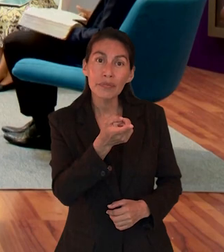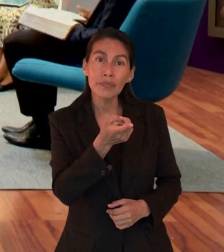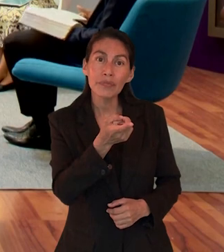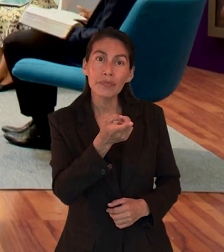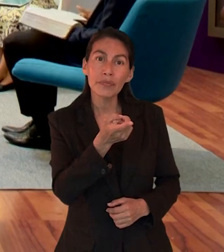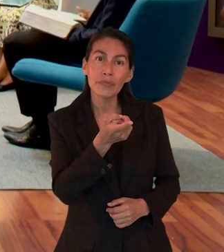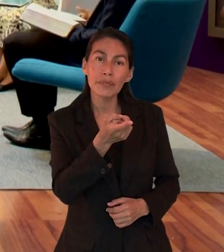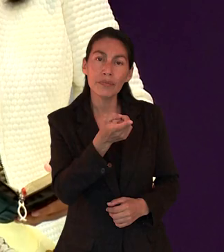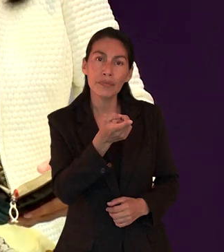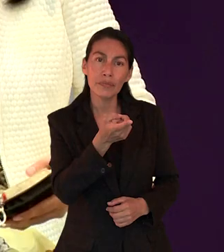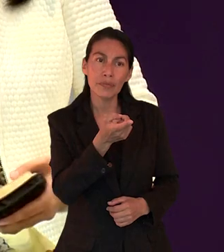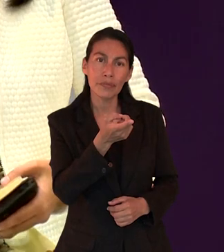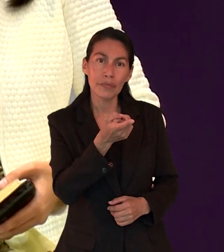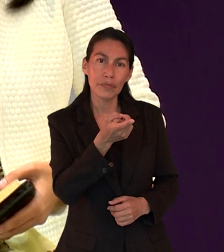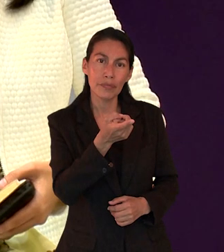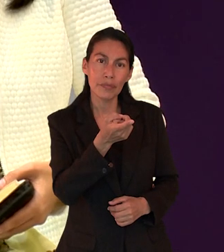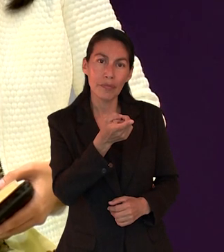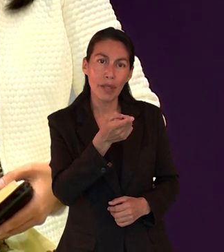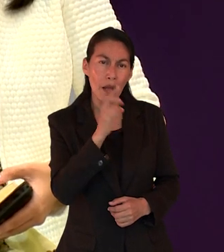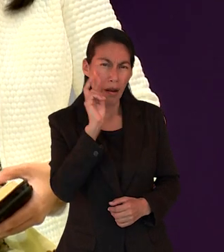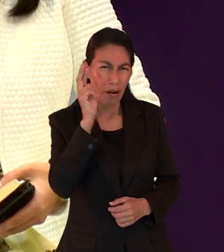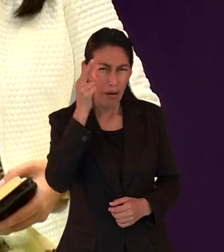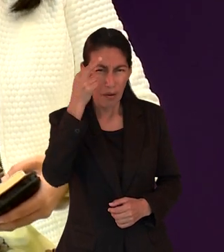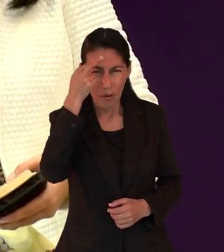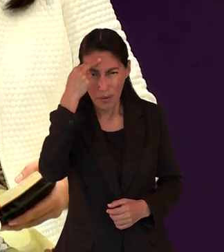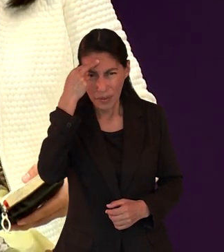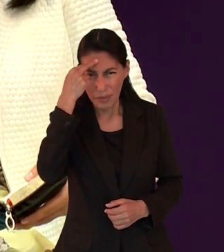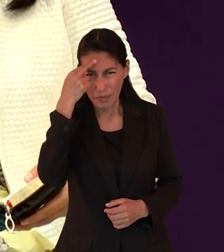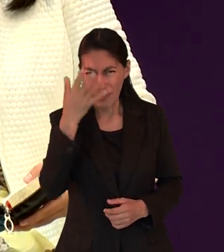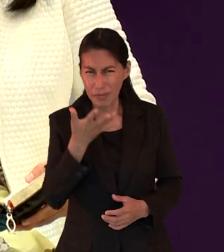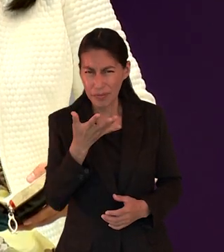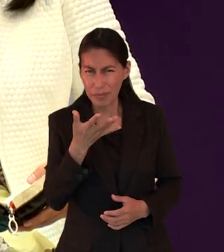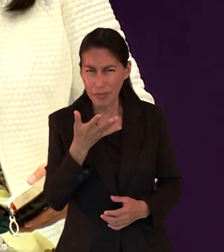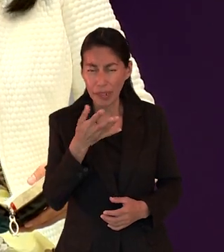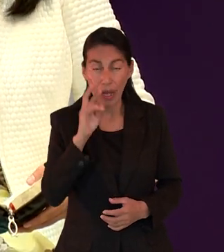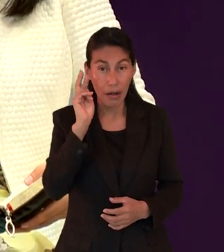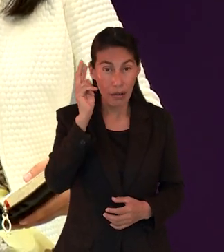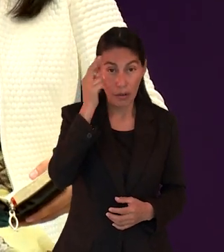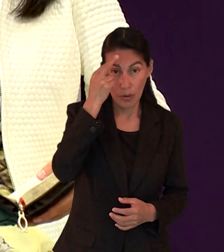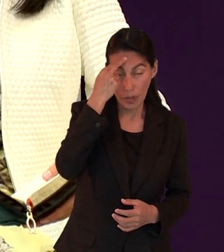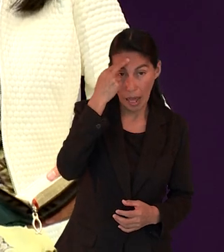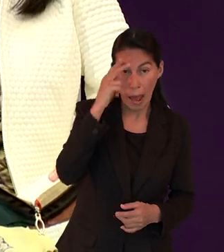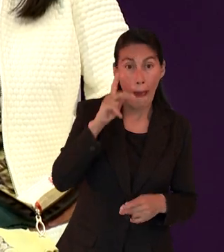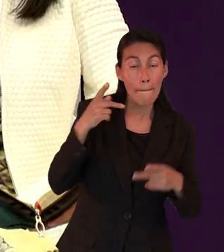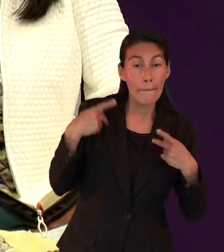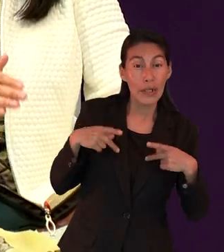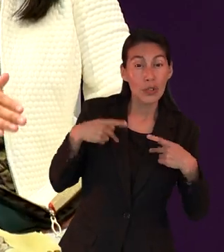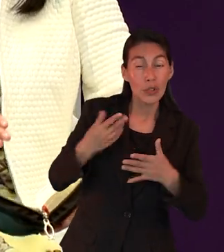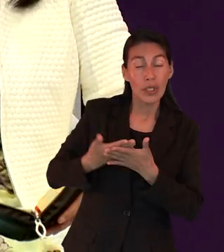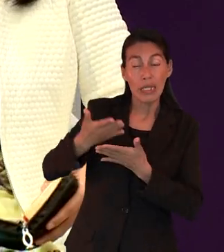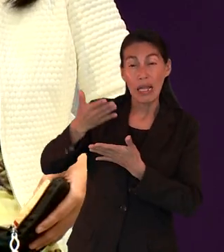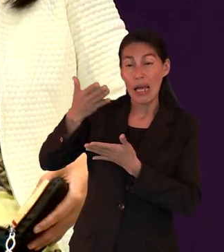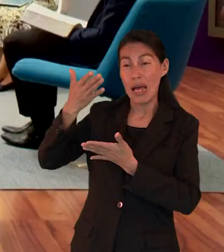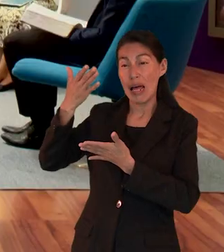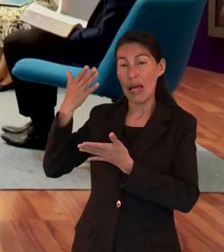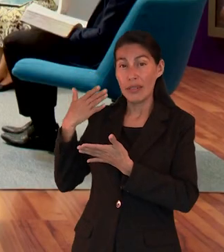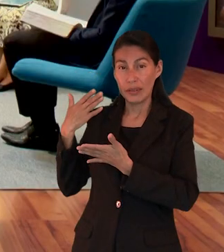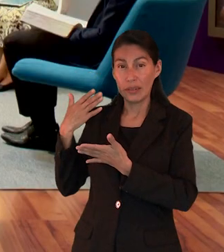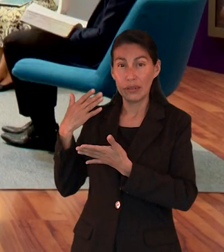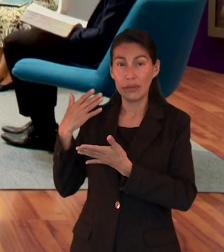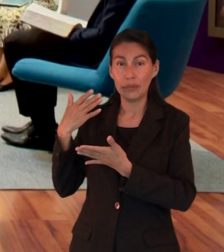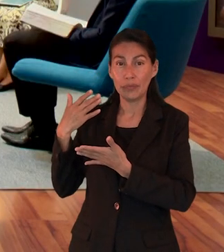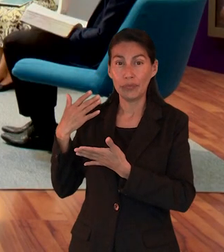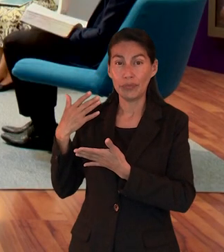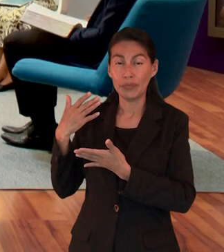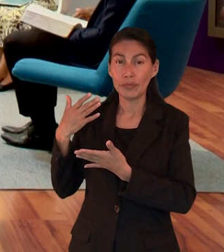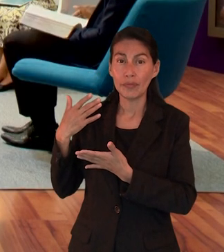interesante en el texto, que dice acordarse, porque hacía referencia también a acordarse a los líderes que tuvieron en el pasado, y